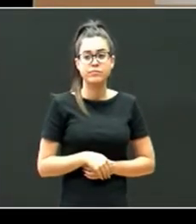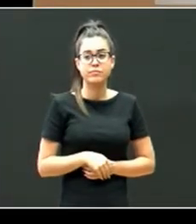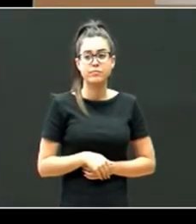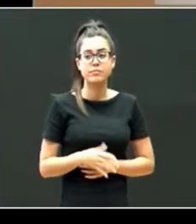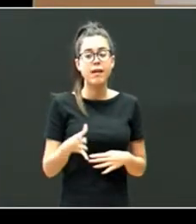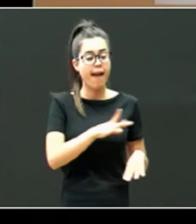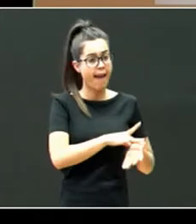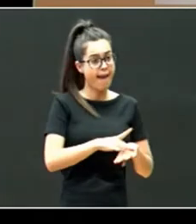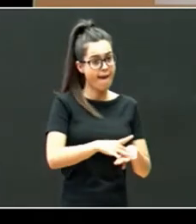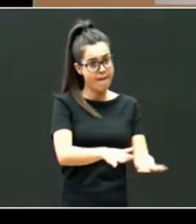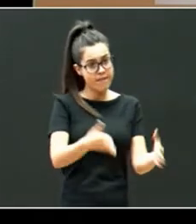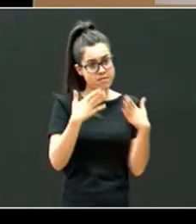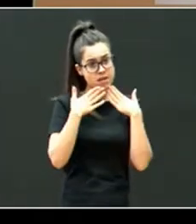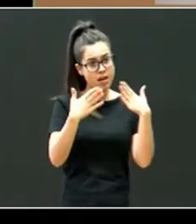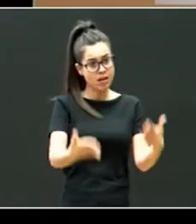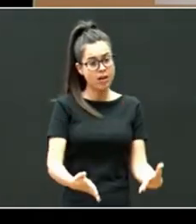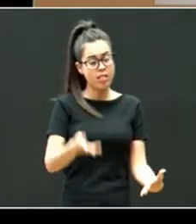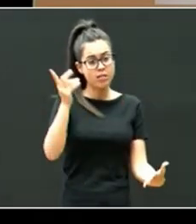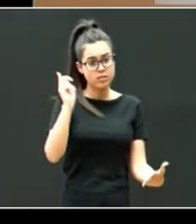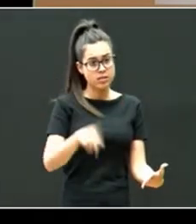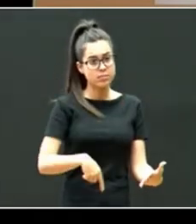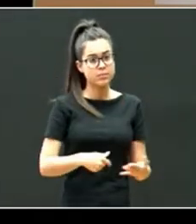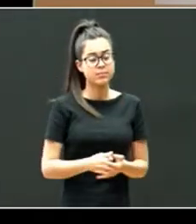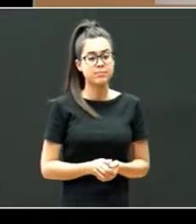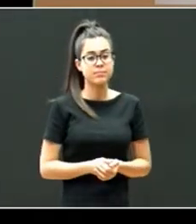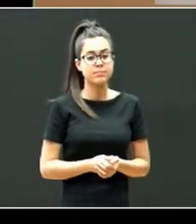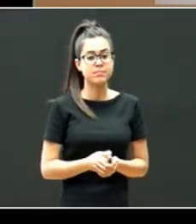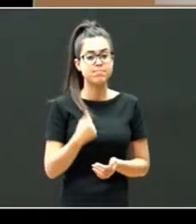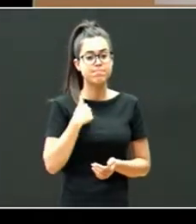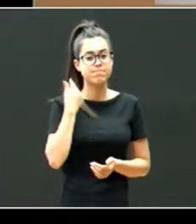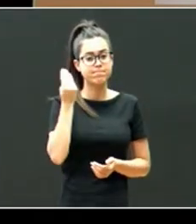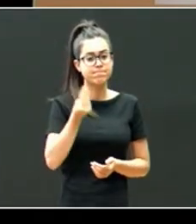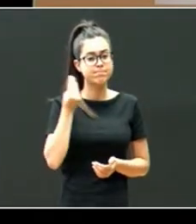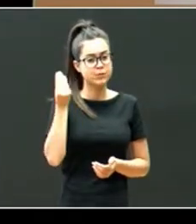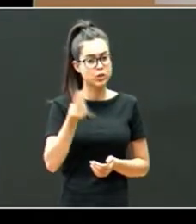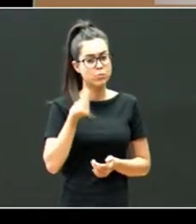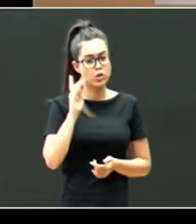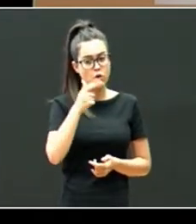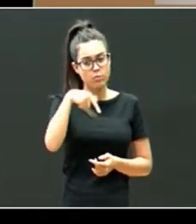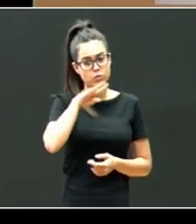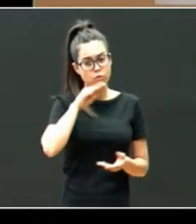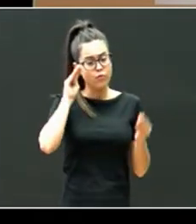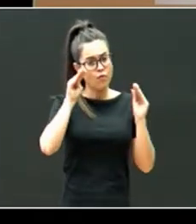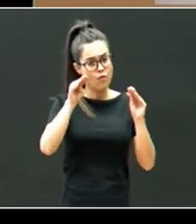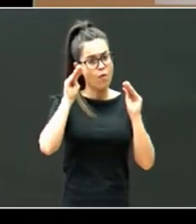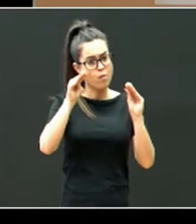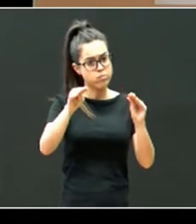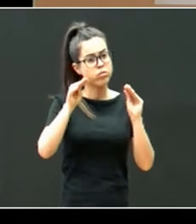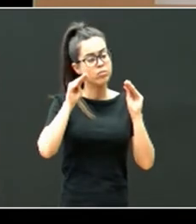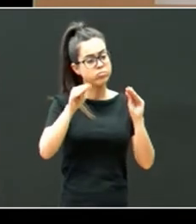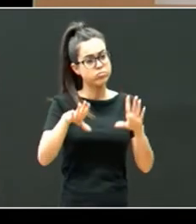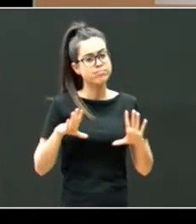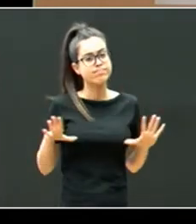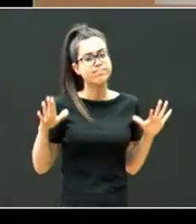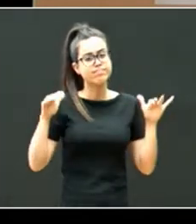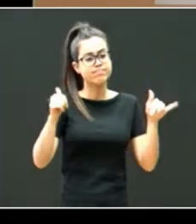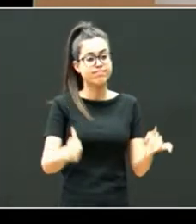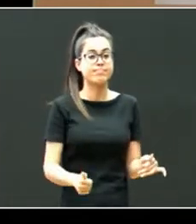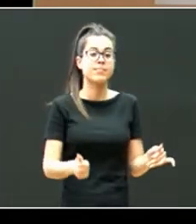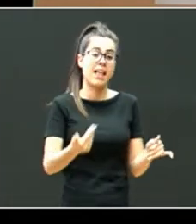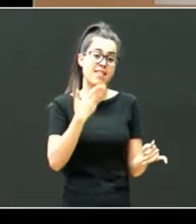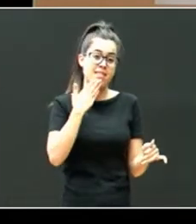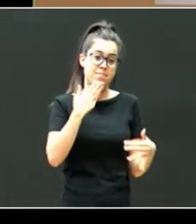guía traerá un pan bajo el brazo creo que va a ser que se va a incluir formación en ese tipo de menores